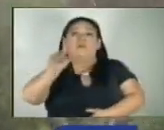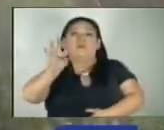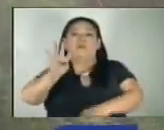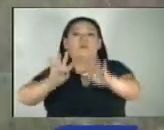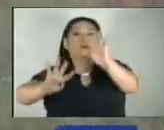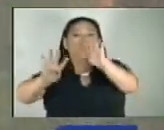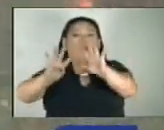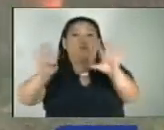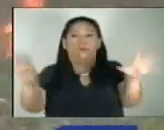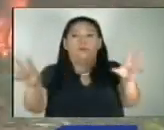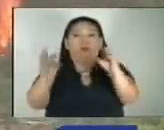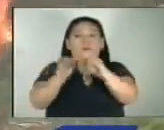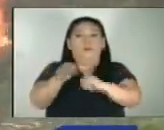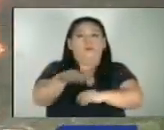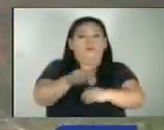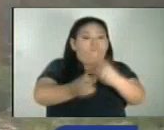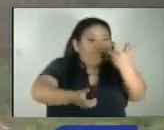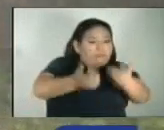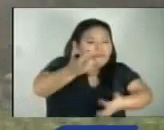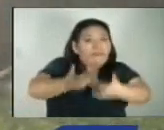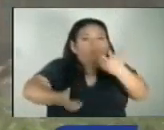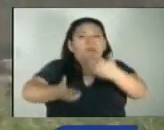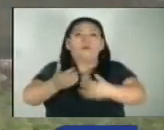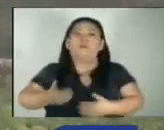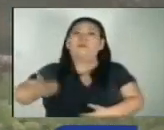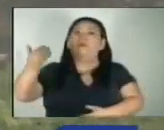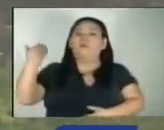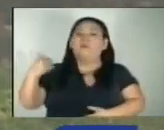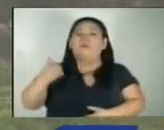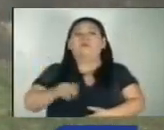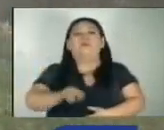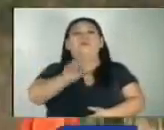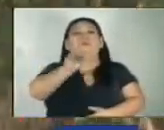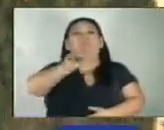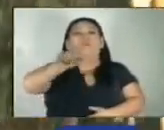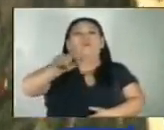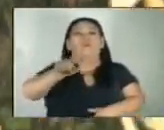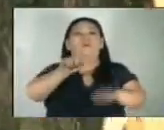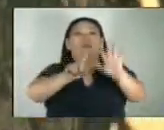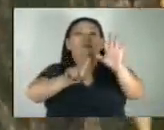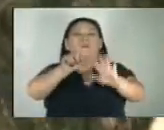siniestros en total, a diferencia de los 1.617 en el mismo periodo.